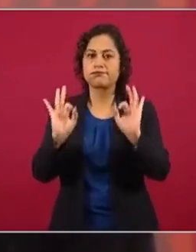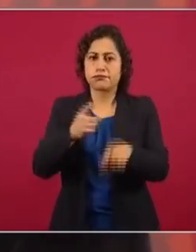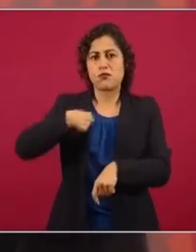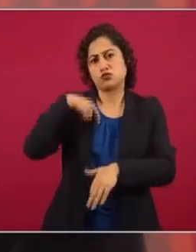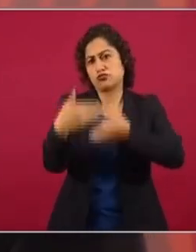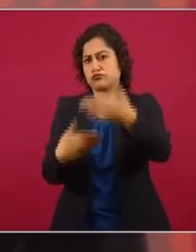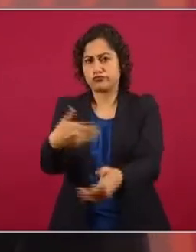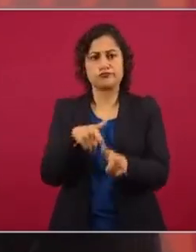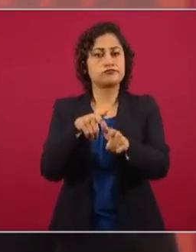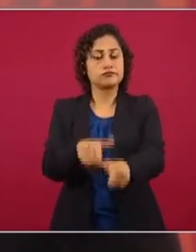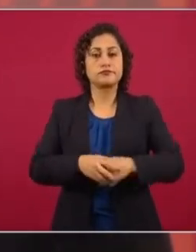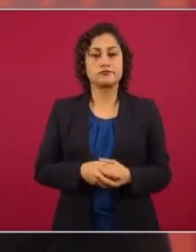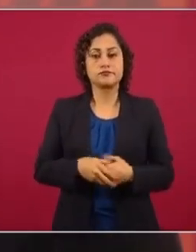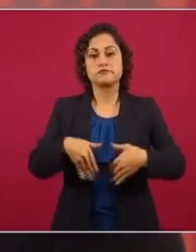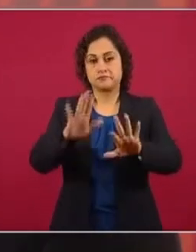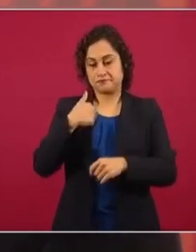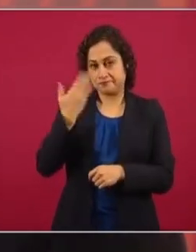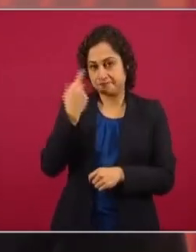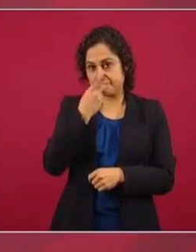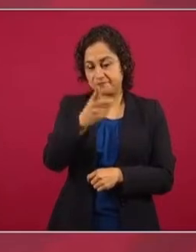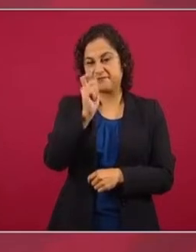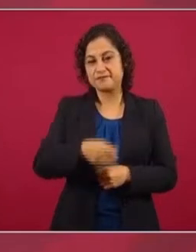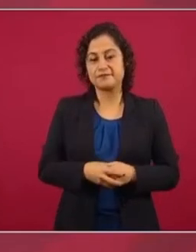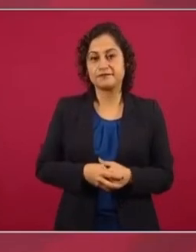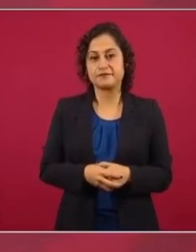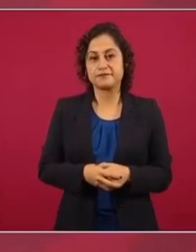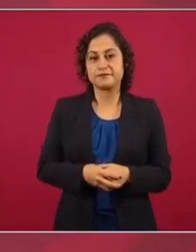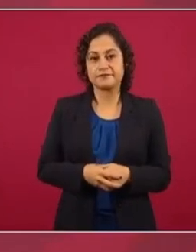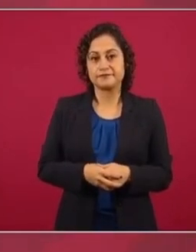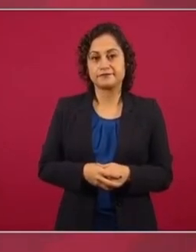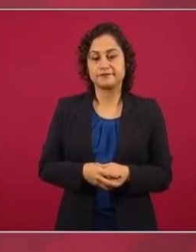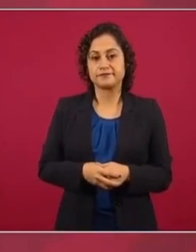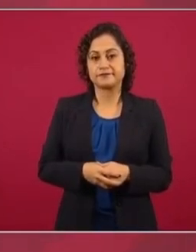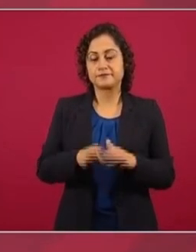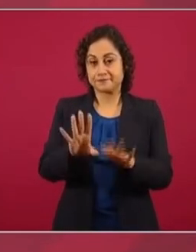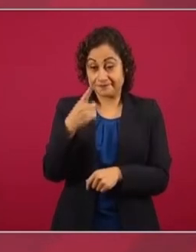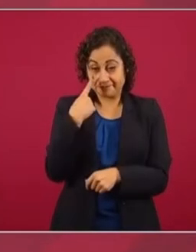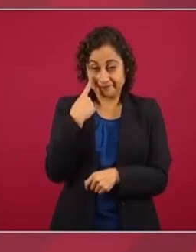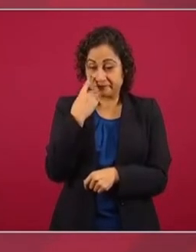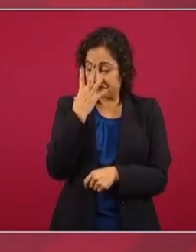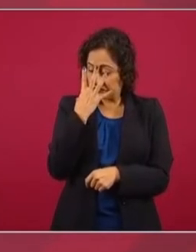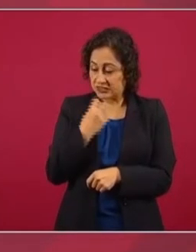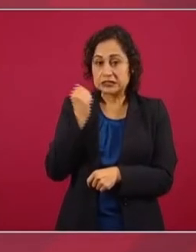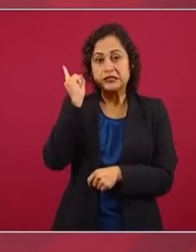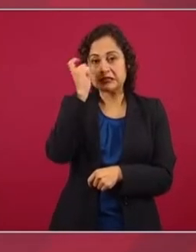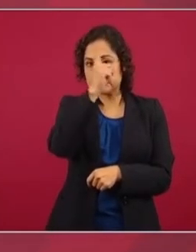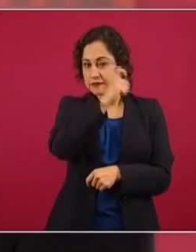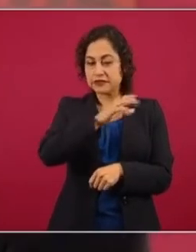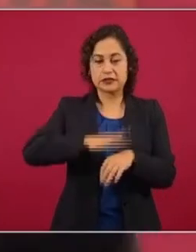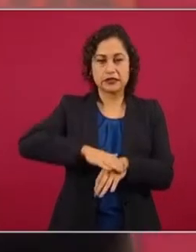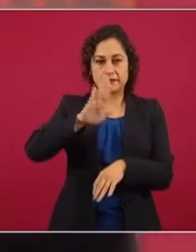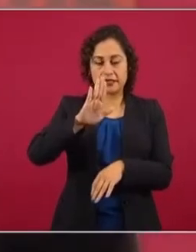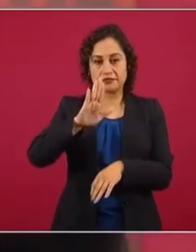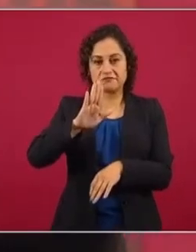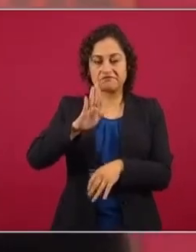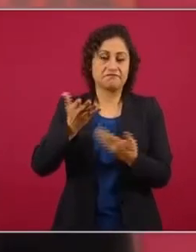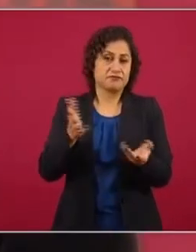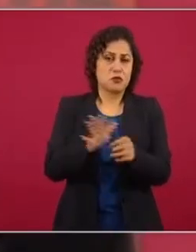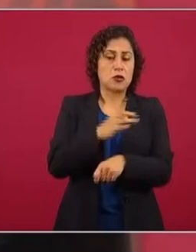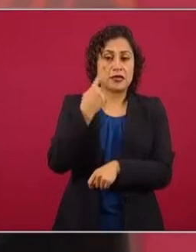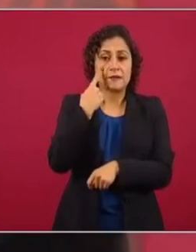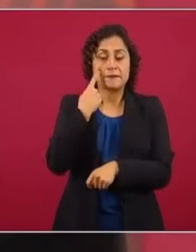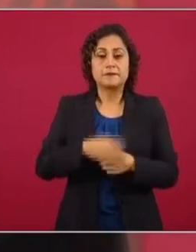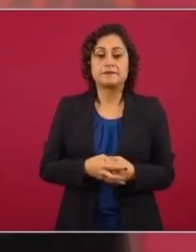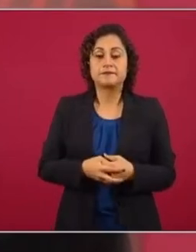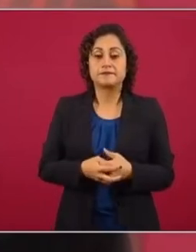avanzando. Les decía yo que lo más difícil, lo más triste, porque no depende